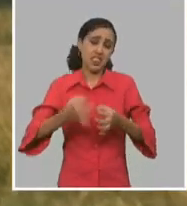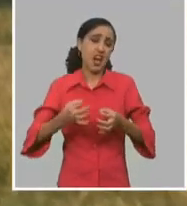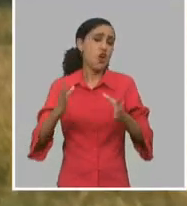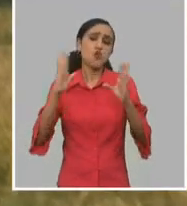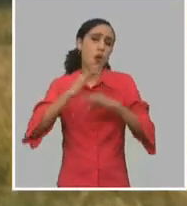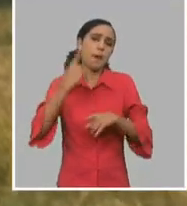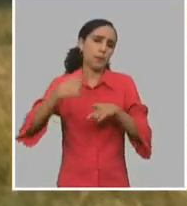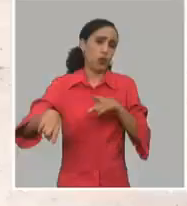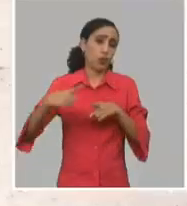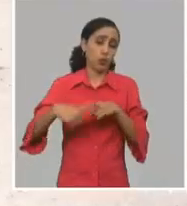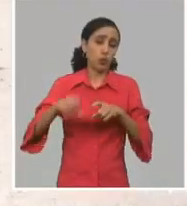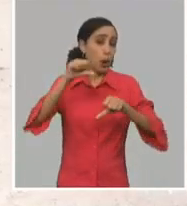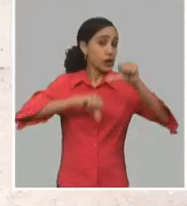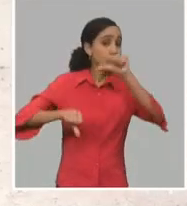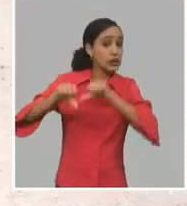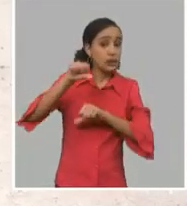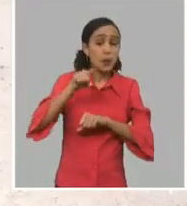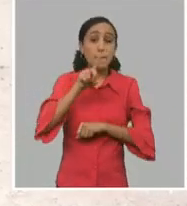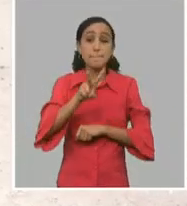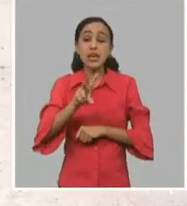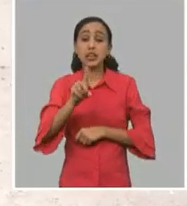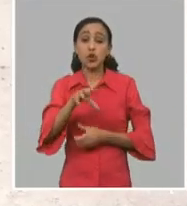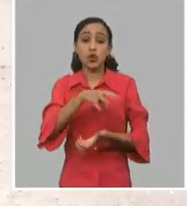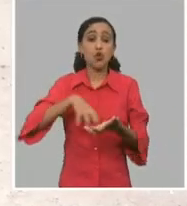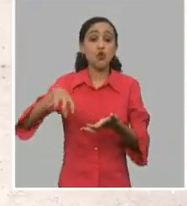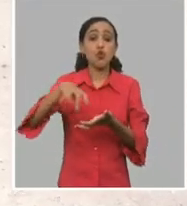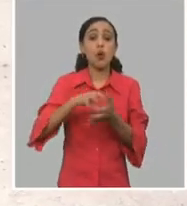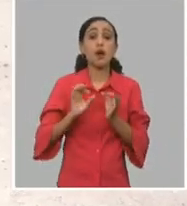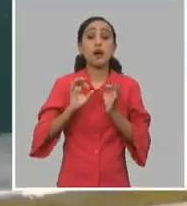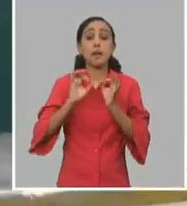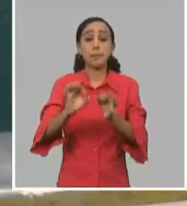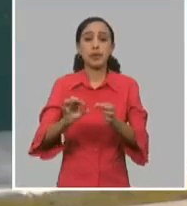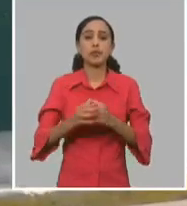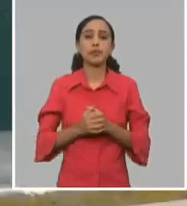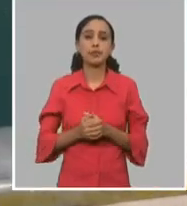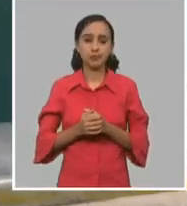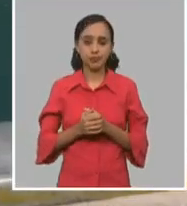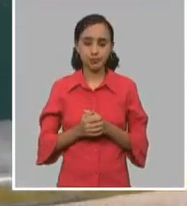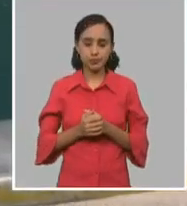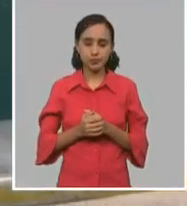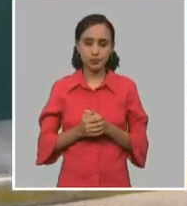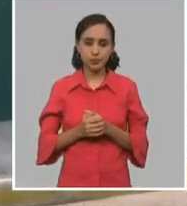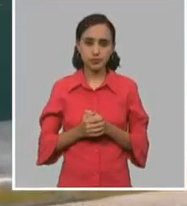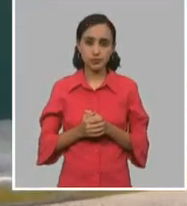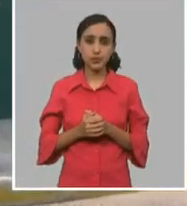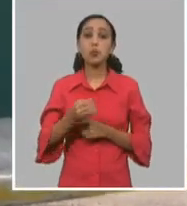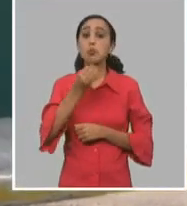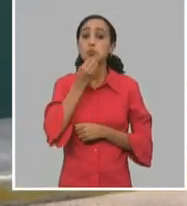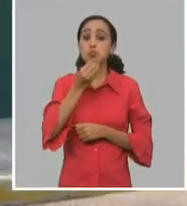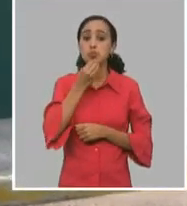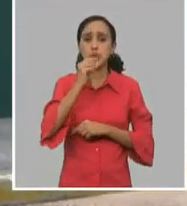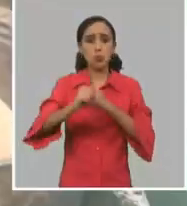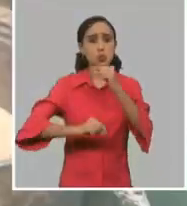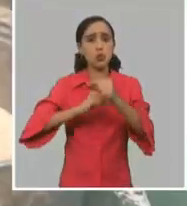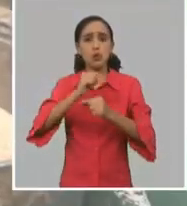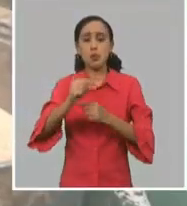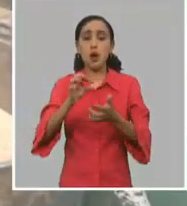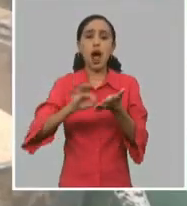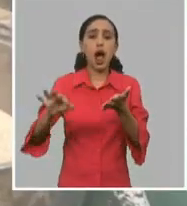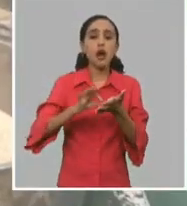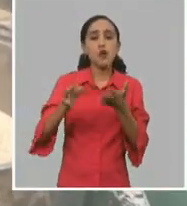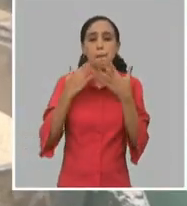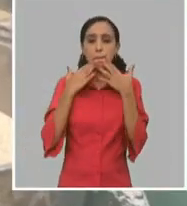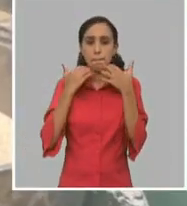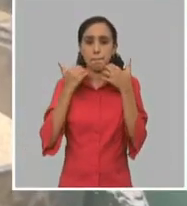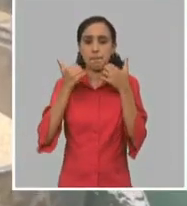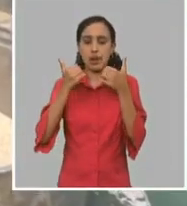químicos. La existencia de 21 centros de reproducción de entomófagos y entomopatógenos permite ir incrementando un arroz más